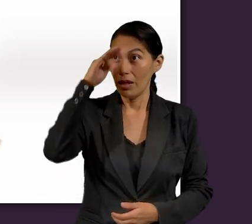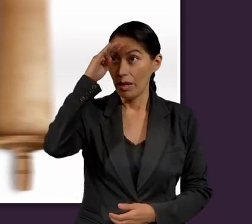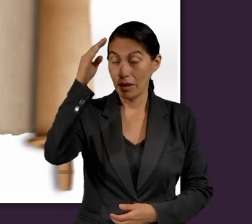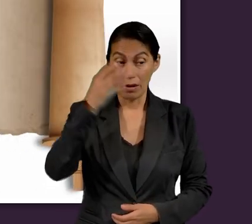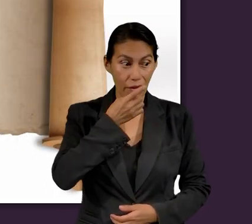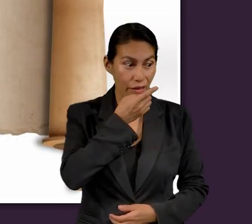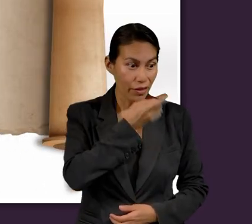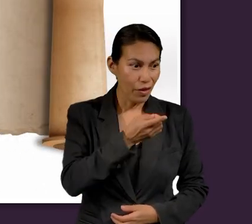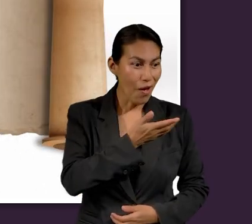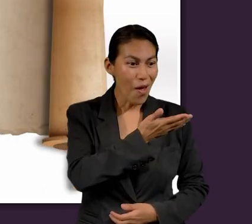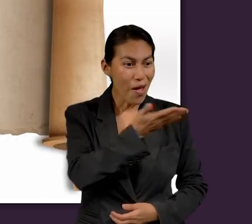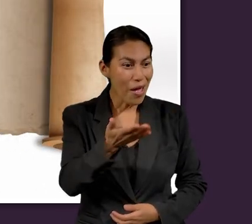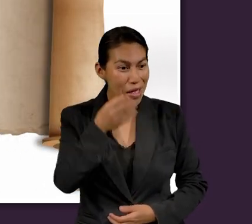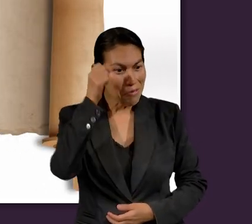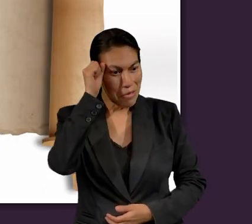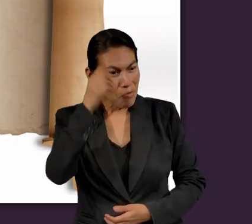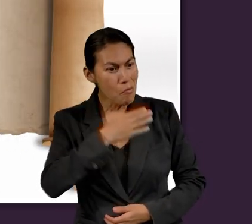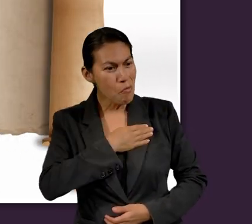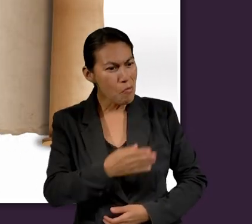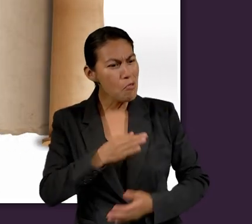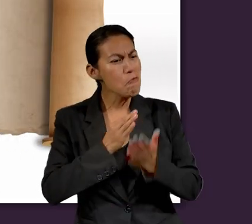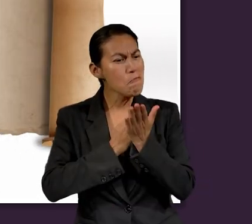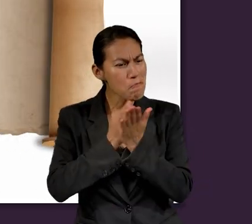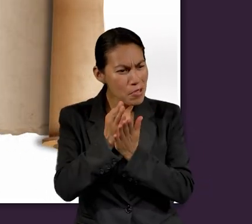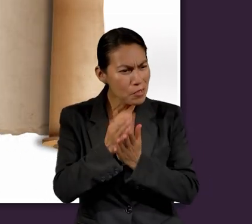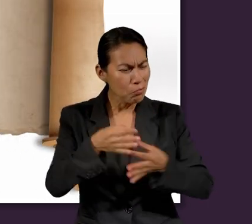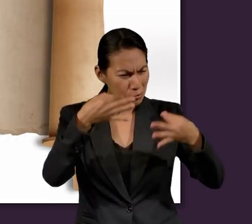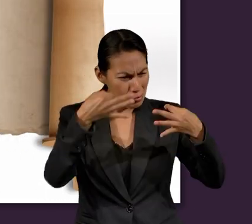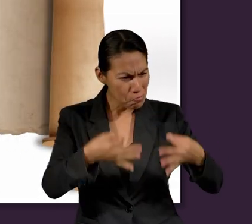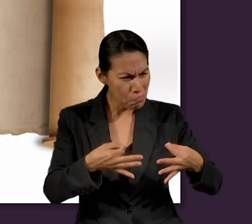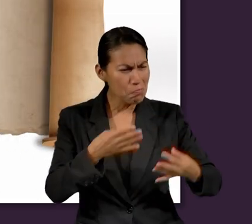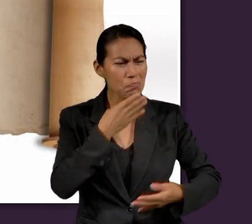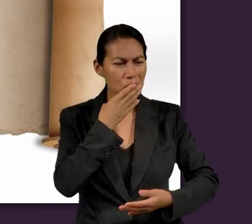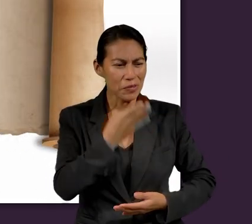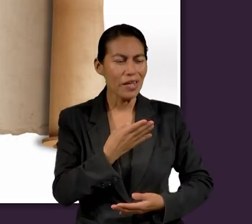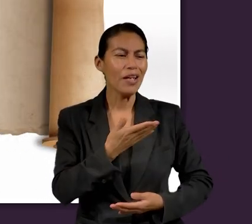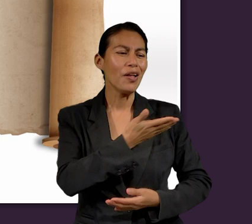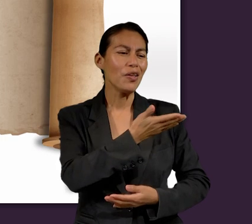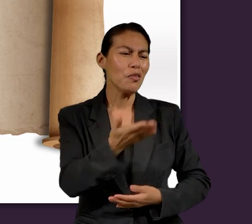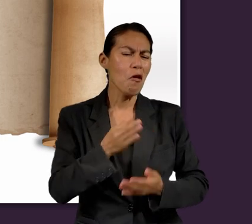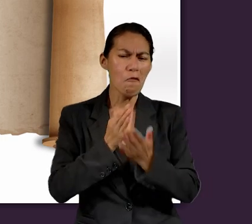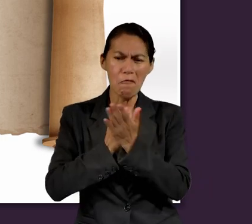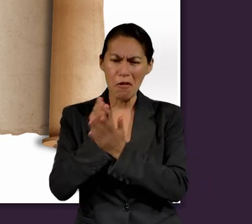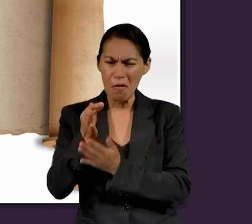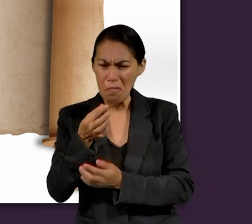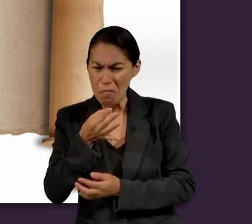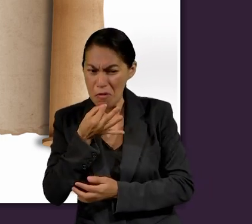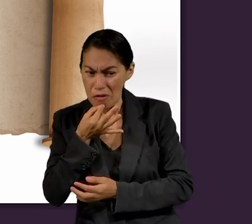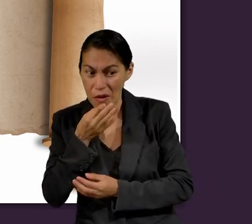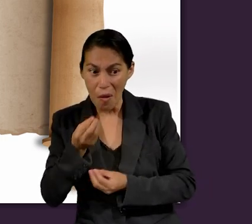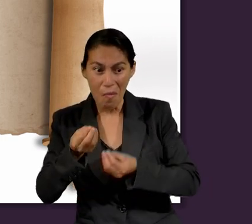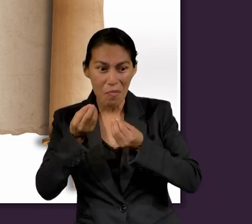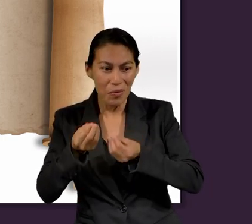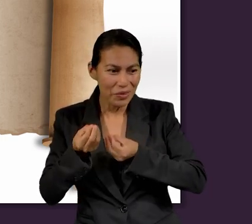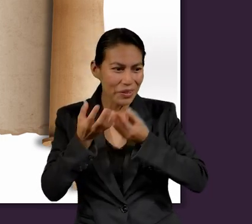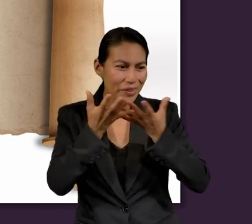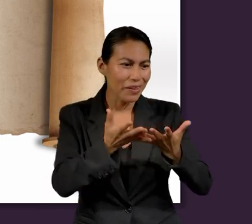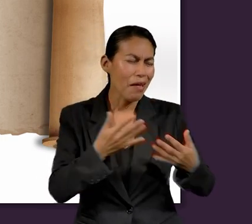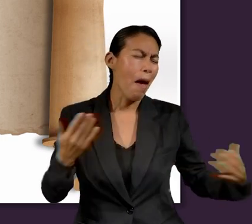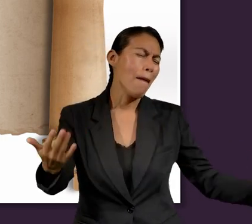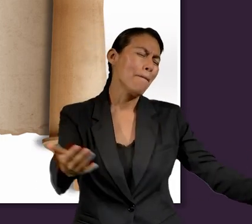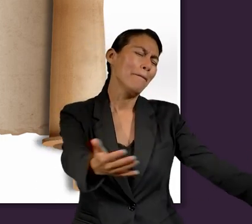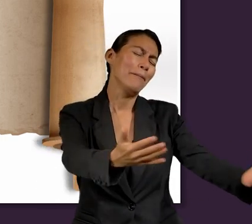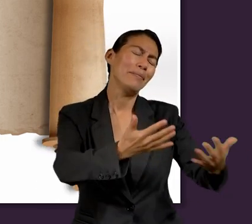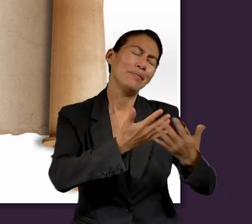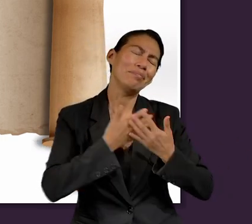Su Señor le dijo, bien, siervo bueno y fiel, sobre poco has sido fiel, sobre mucho te pondré.